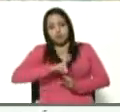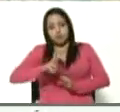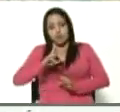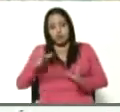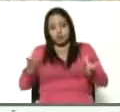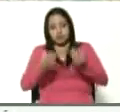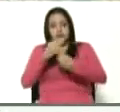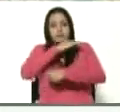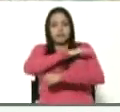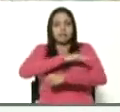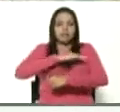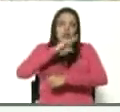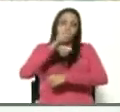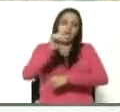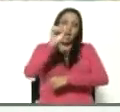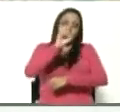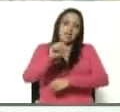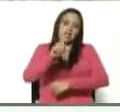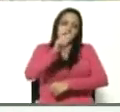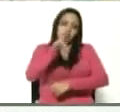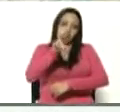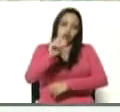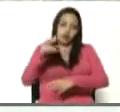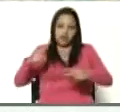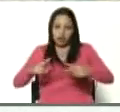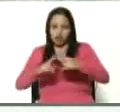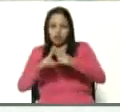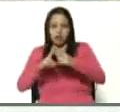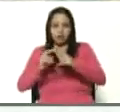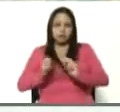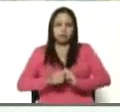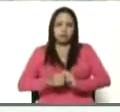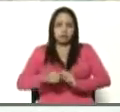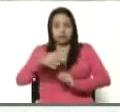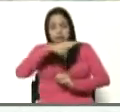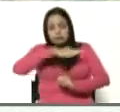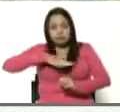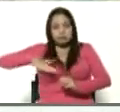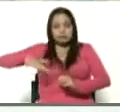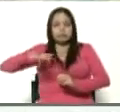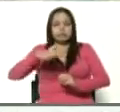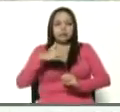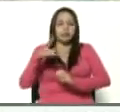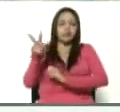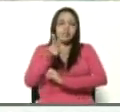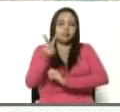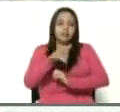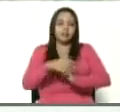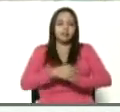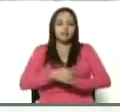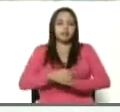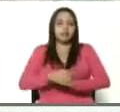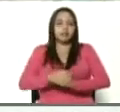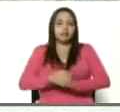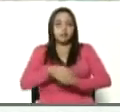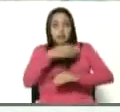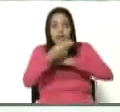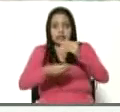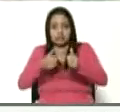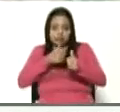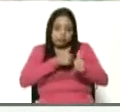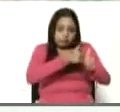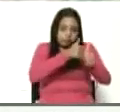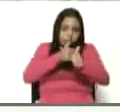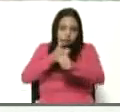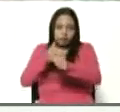Sotelo, nos encontramos desplegados a lo largo y a lo ancho de la geografía nacional para hacerle seguimiento a la